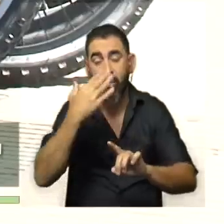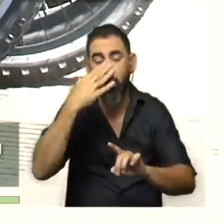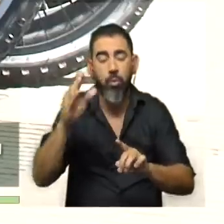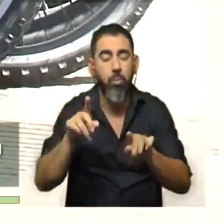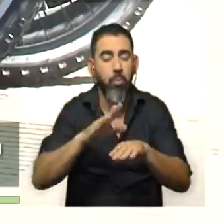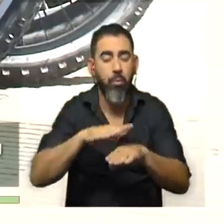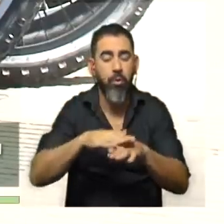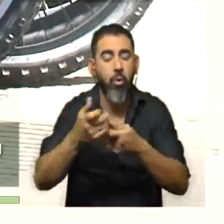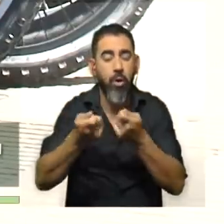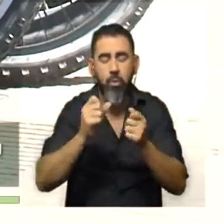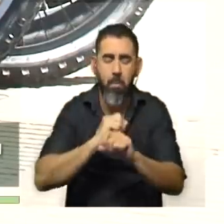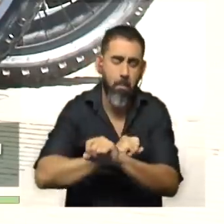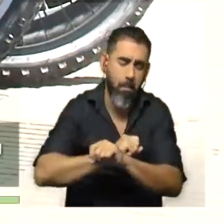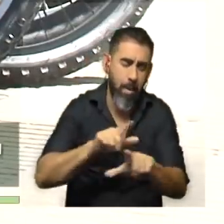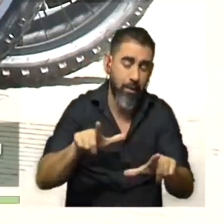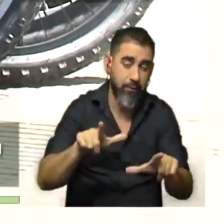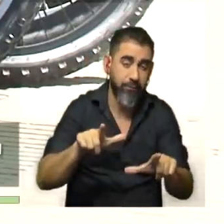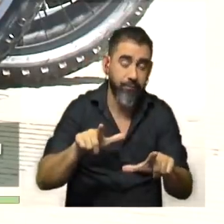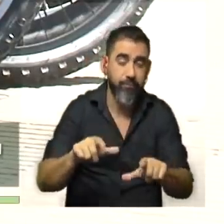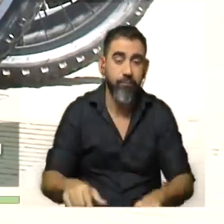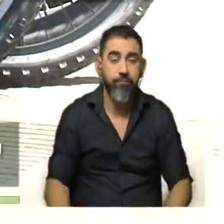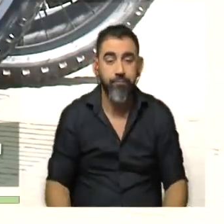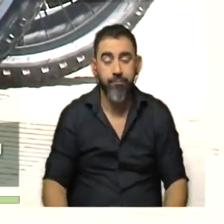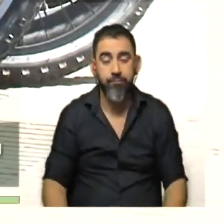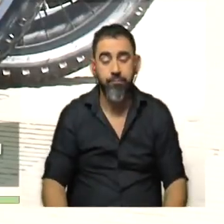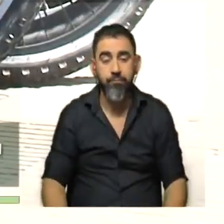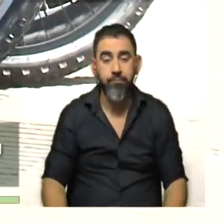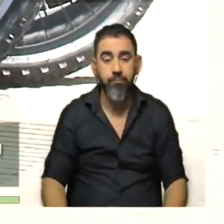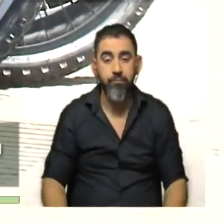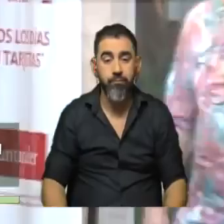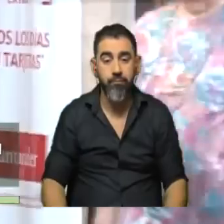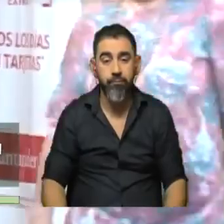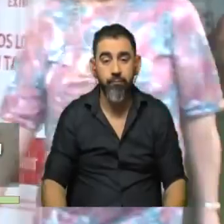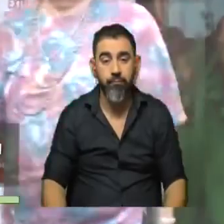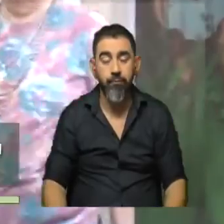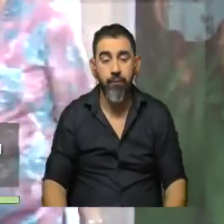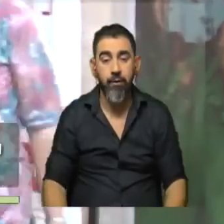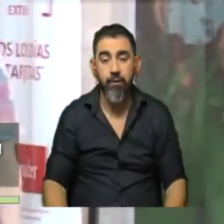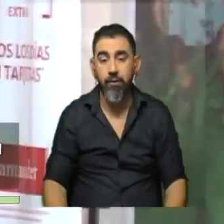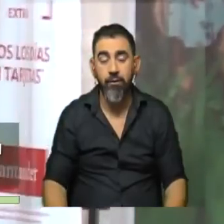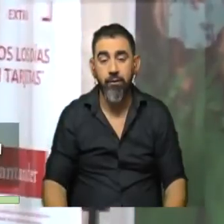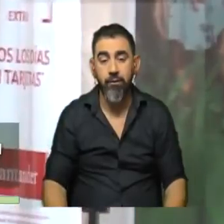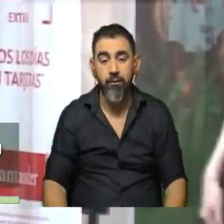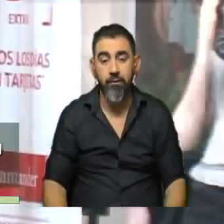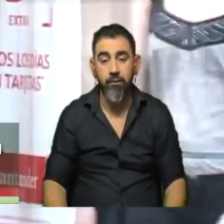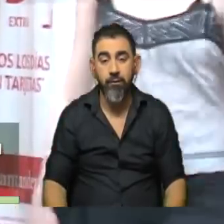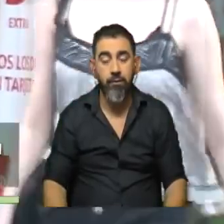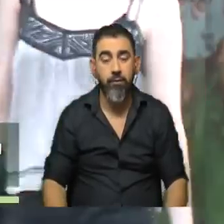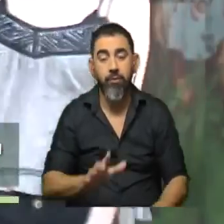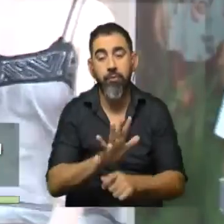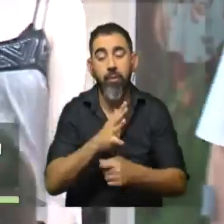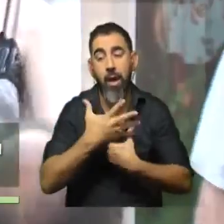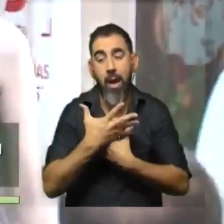etapas, cuando un comercio está mal, lo que hace, este, es, es como encerrarse en sí mismo, en vez de, este, de repente